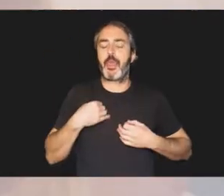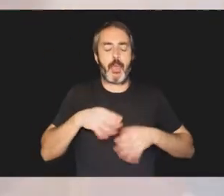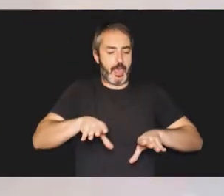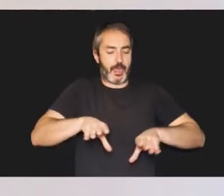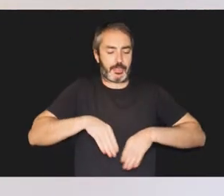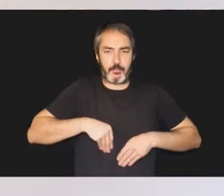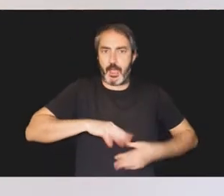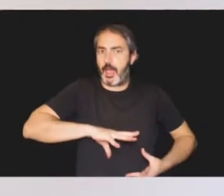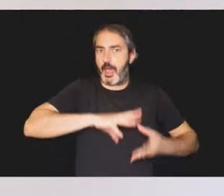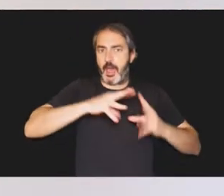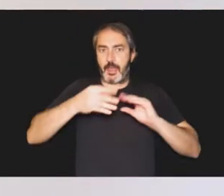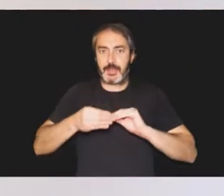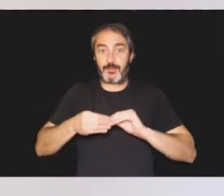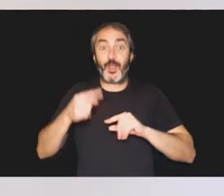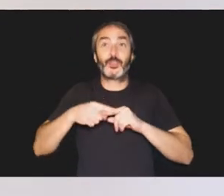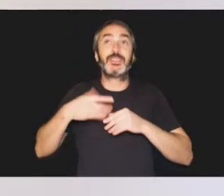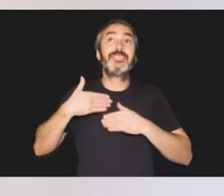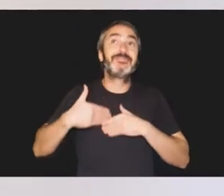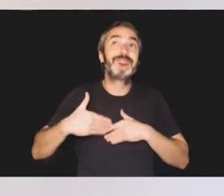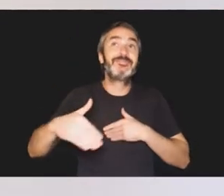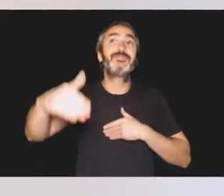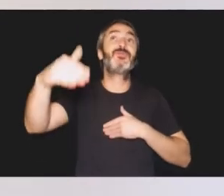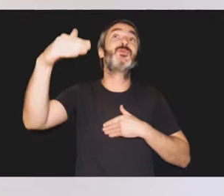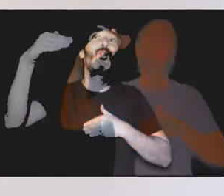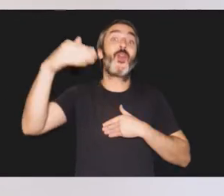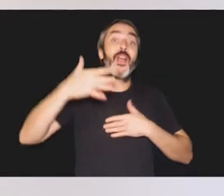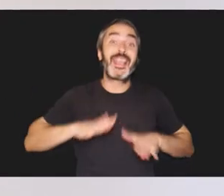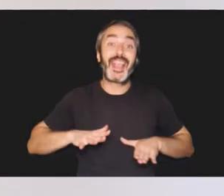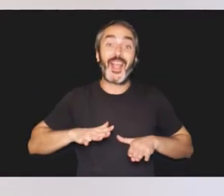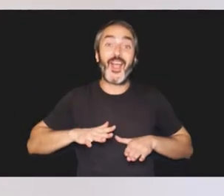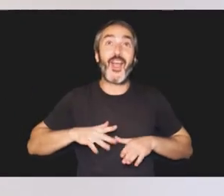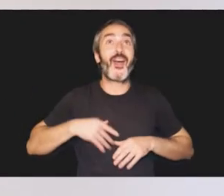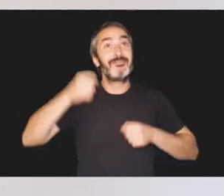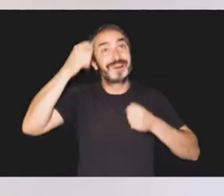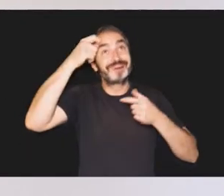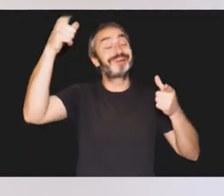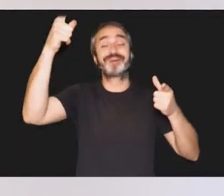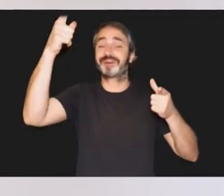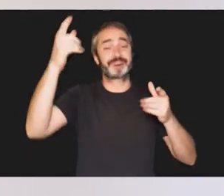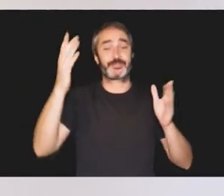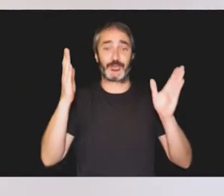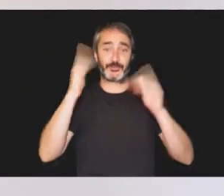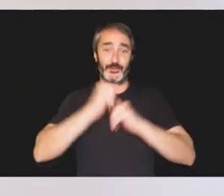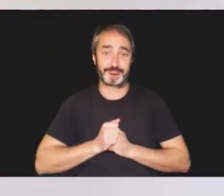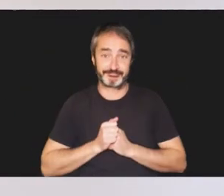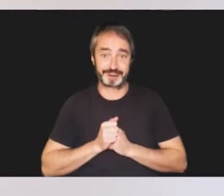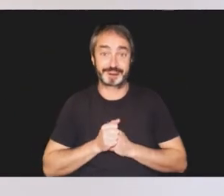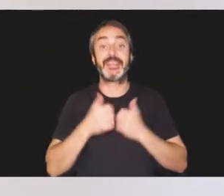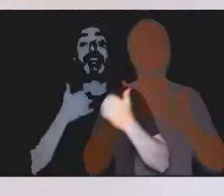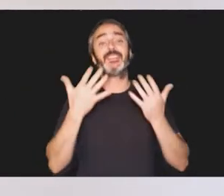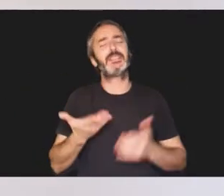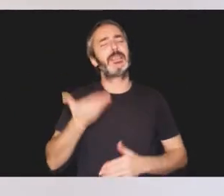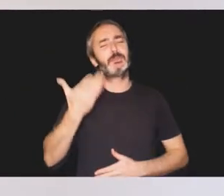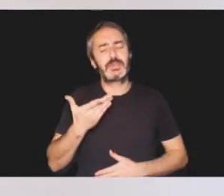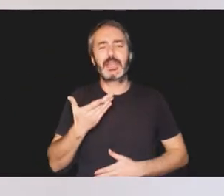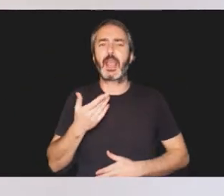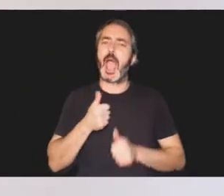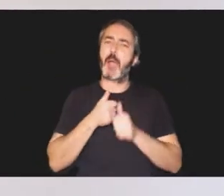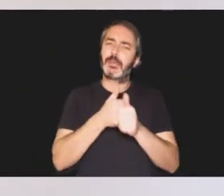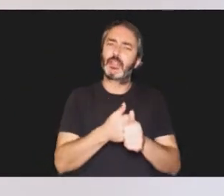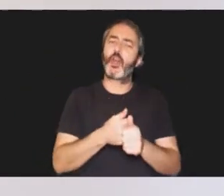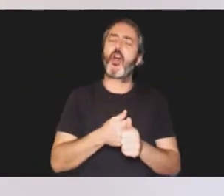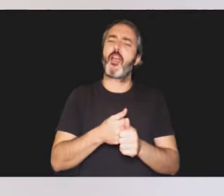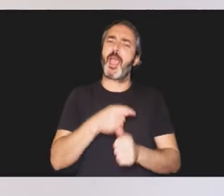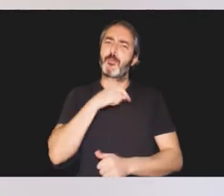aceptar que hay cosas en tu hijo que no serán como esperabas. En estos procesos es útil disponer de acompañamiento emocional y de un